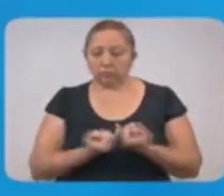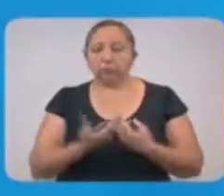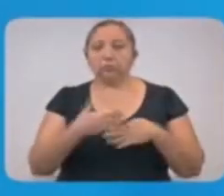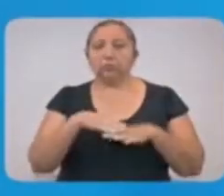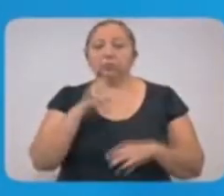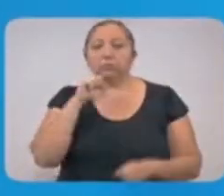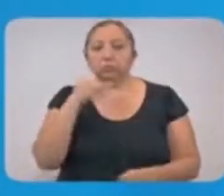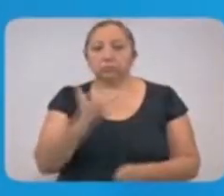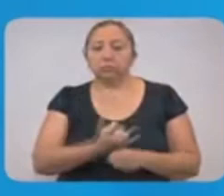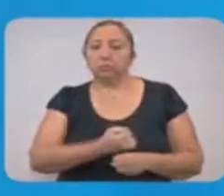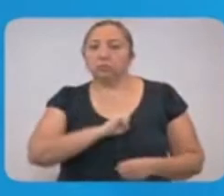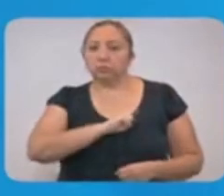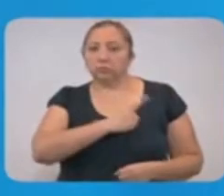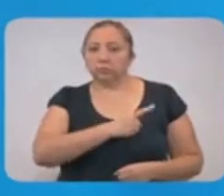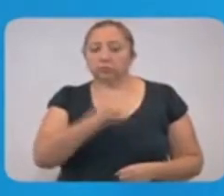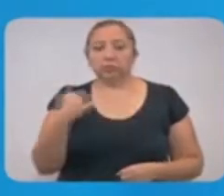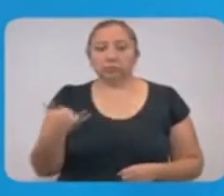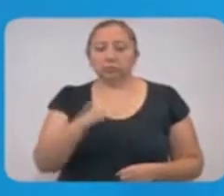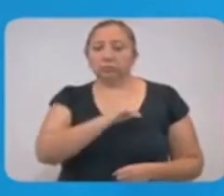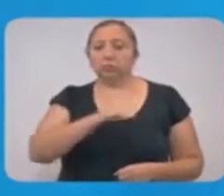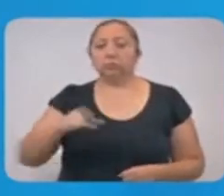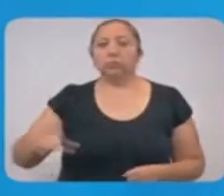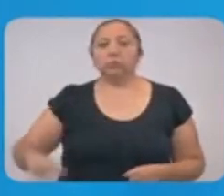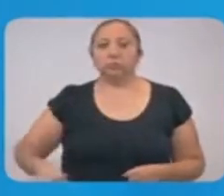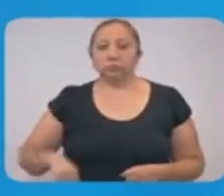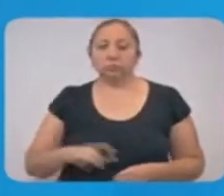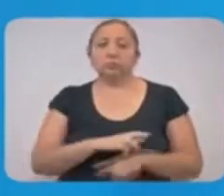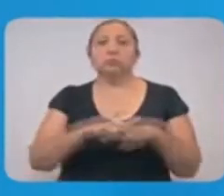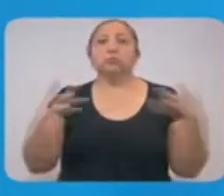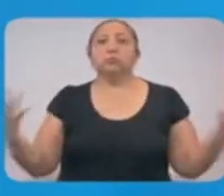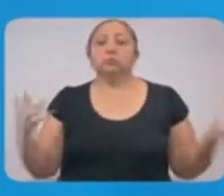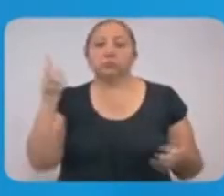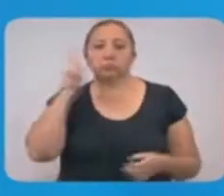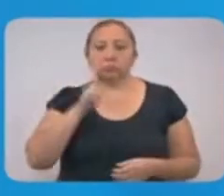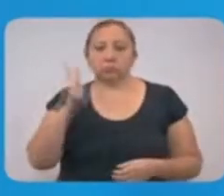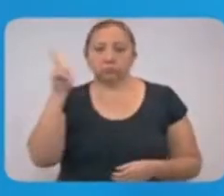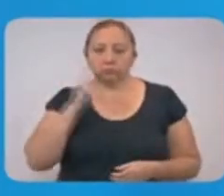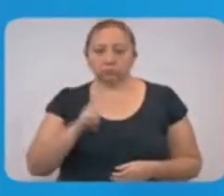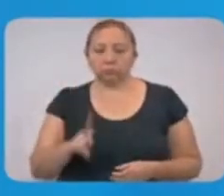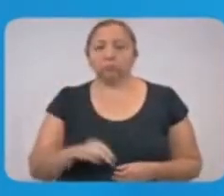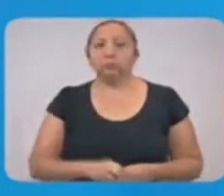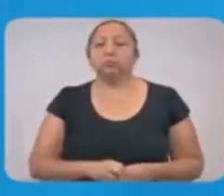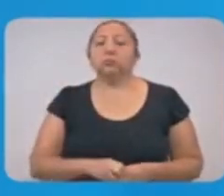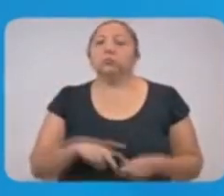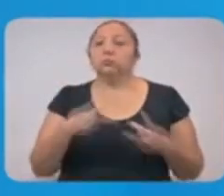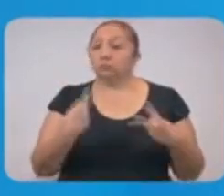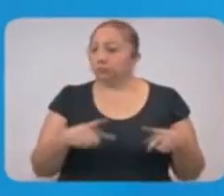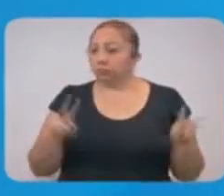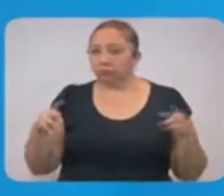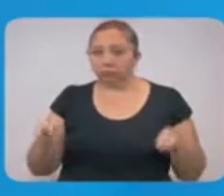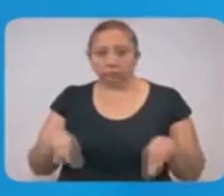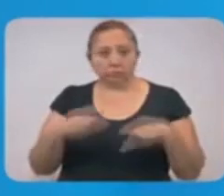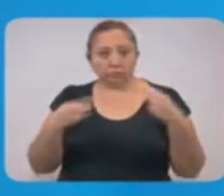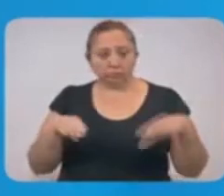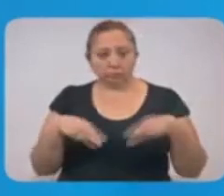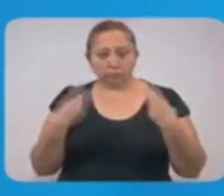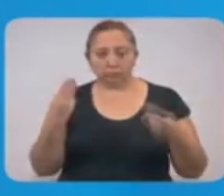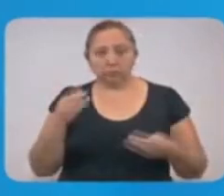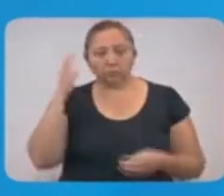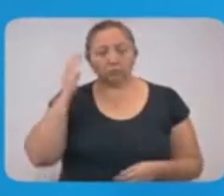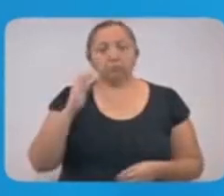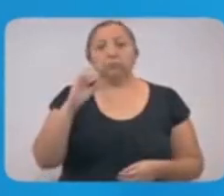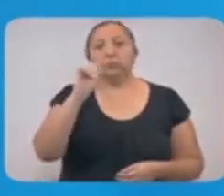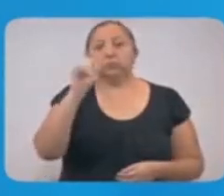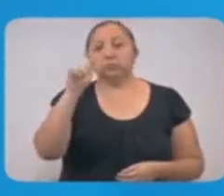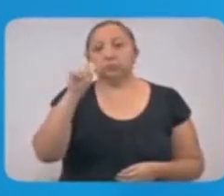Secretaría de Salud de Yucatán y el Ayuntamiento de Mérida, se realizaron pruebas aleatorias a locatarios y personal que elabora en los mercados San